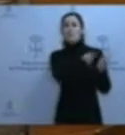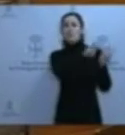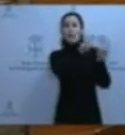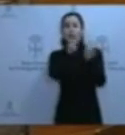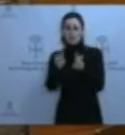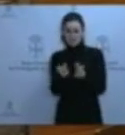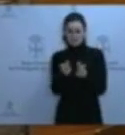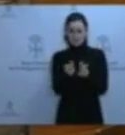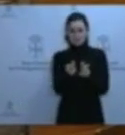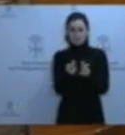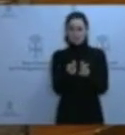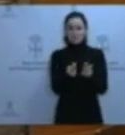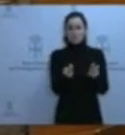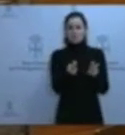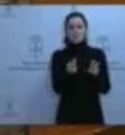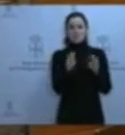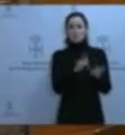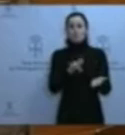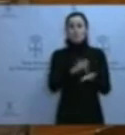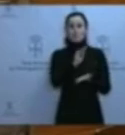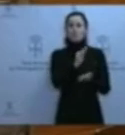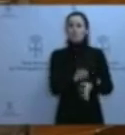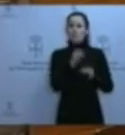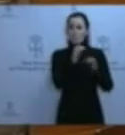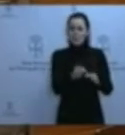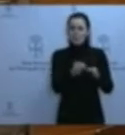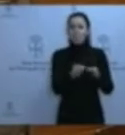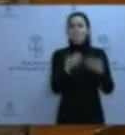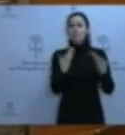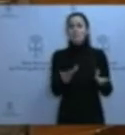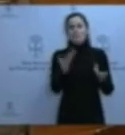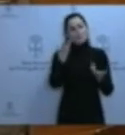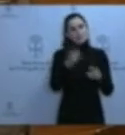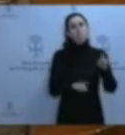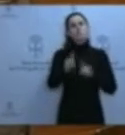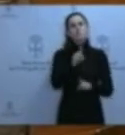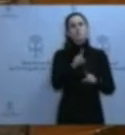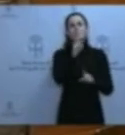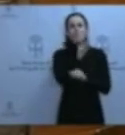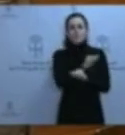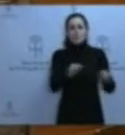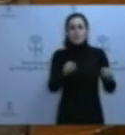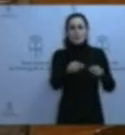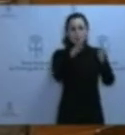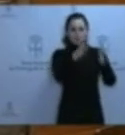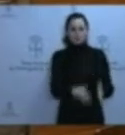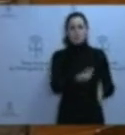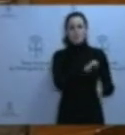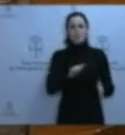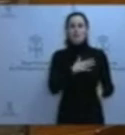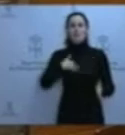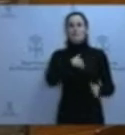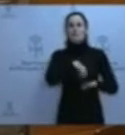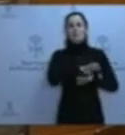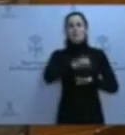se le preguntan. Sin embargo, insistimos, nos sigue preocupando el silencio suyo personal como consejero de